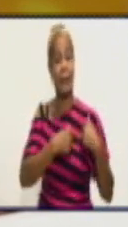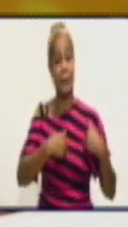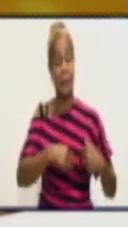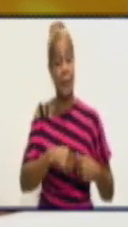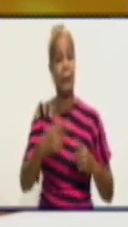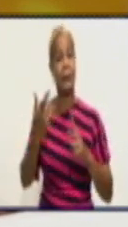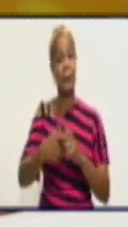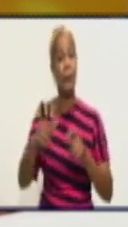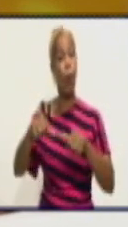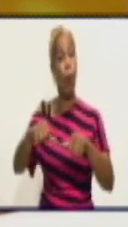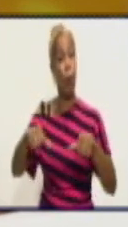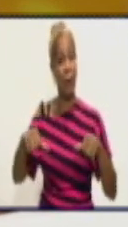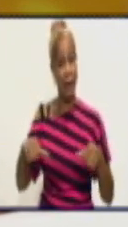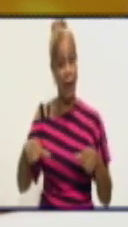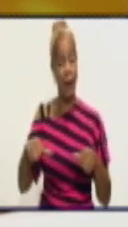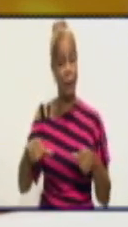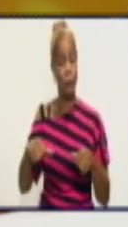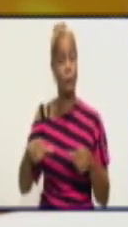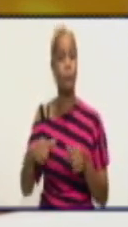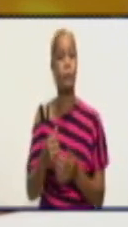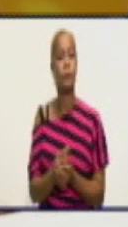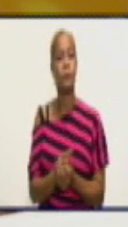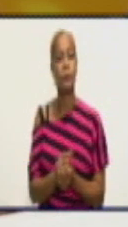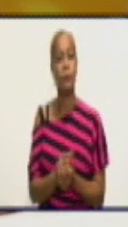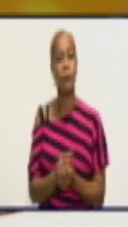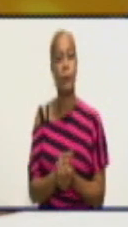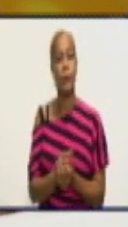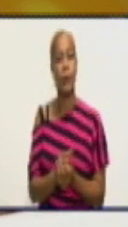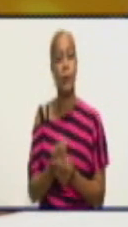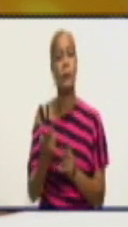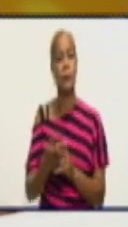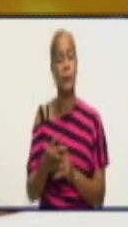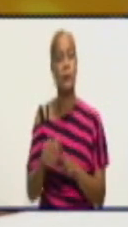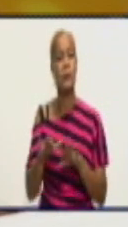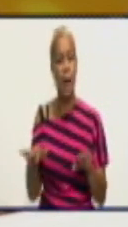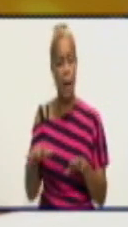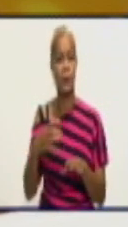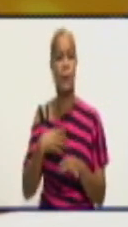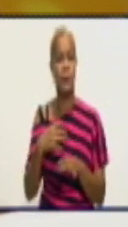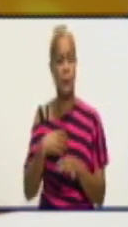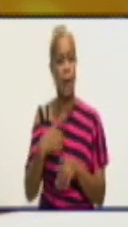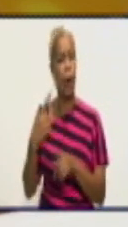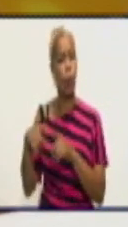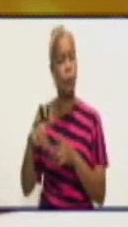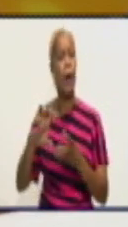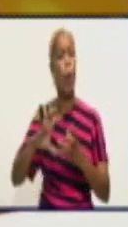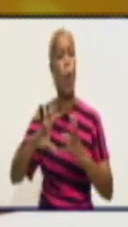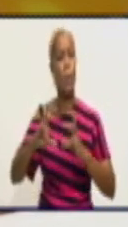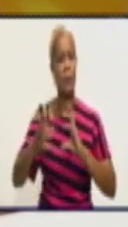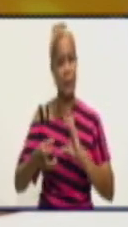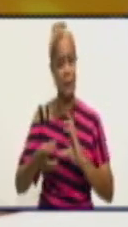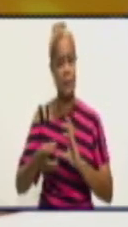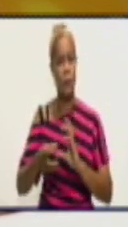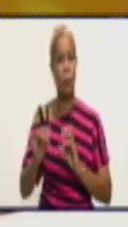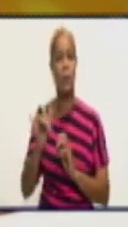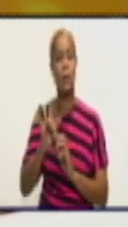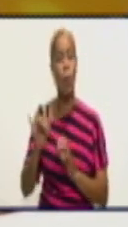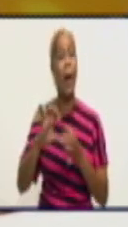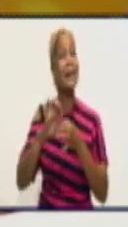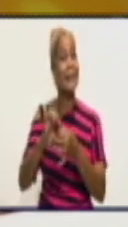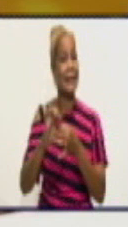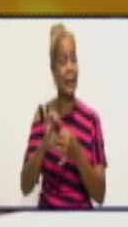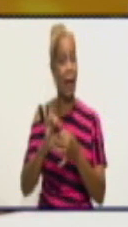bastante grande por una oclusión intestinal que se había presentado complicaciones también del postoperatorio, que comenzó